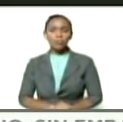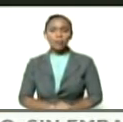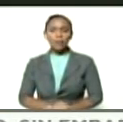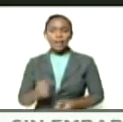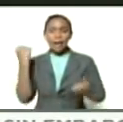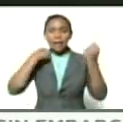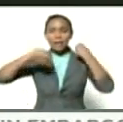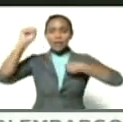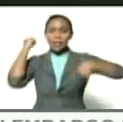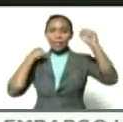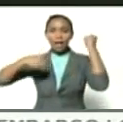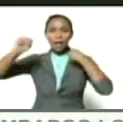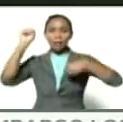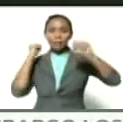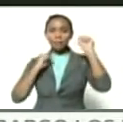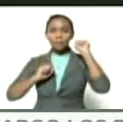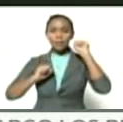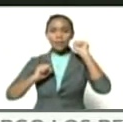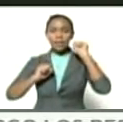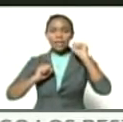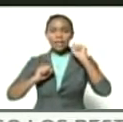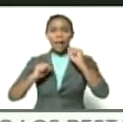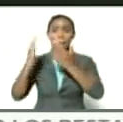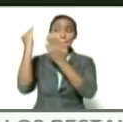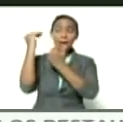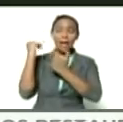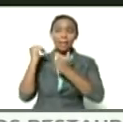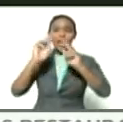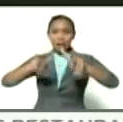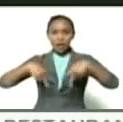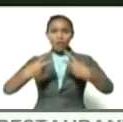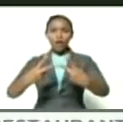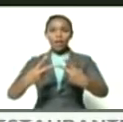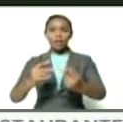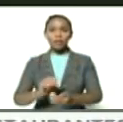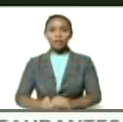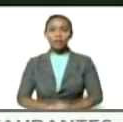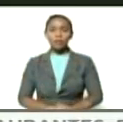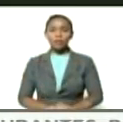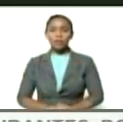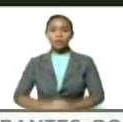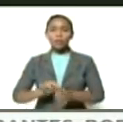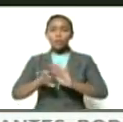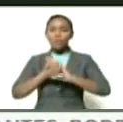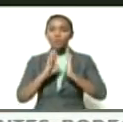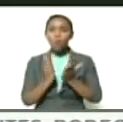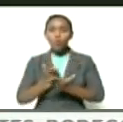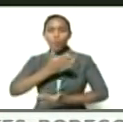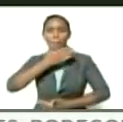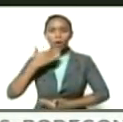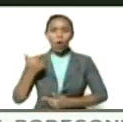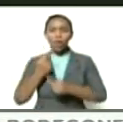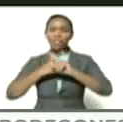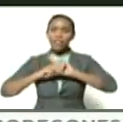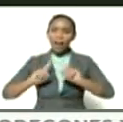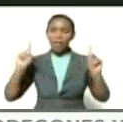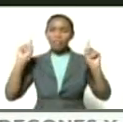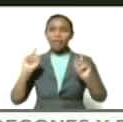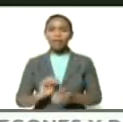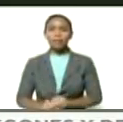rebeldía y la esperanza renovada de un mundo mejor de un mundo distinto